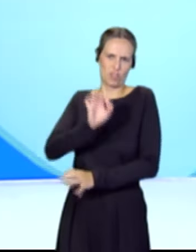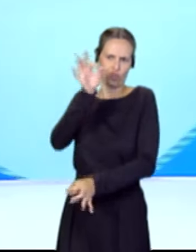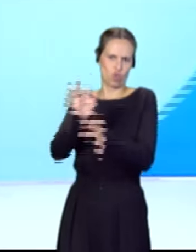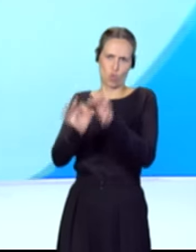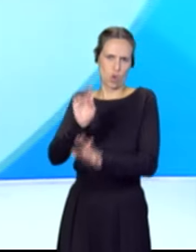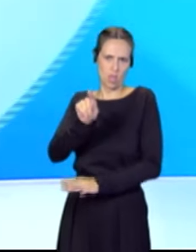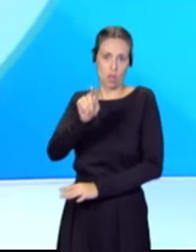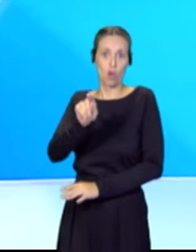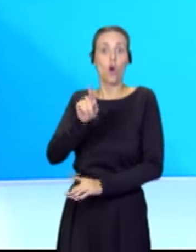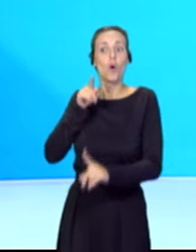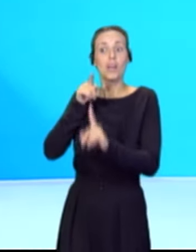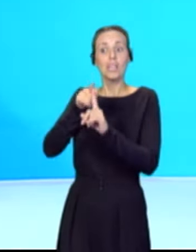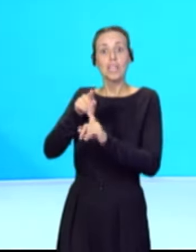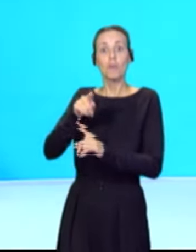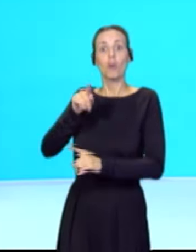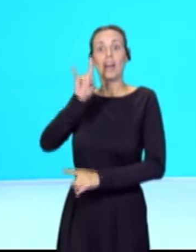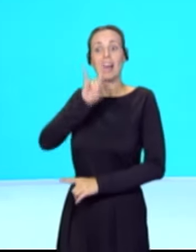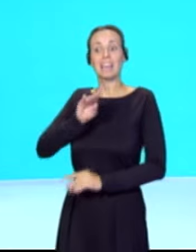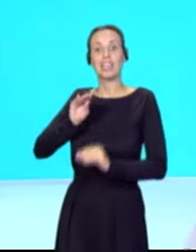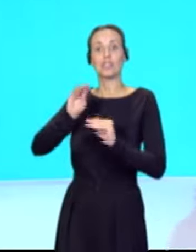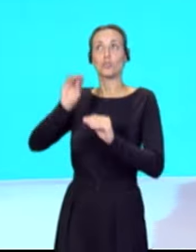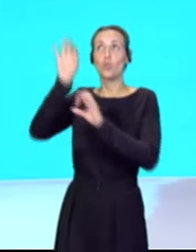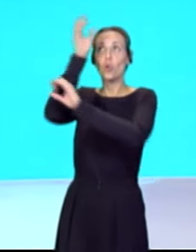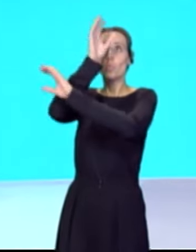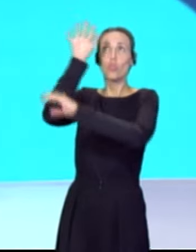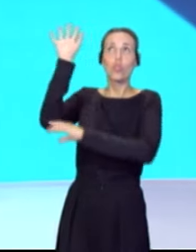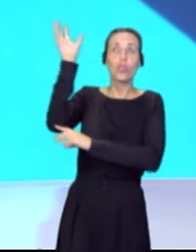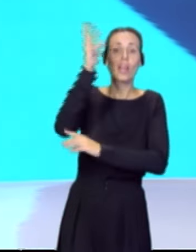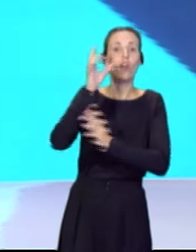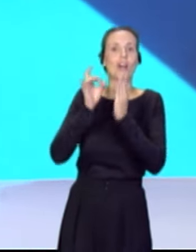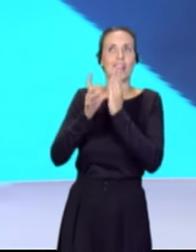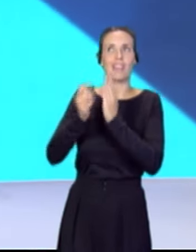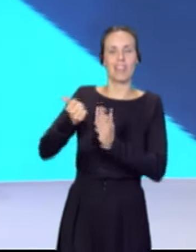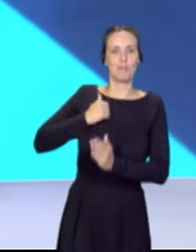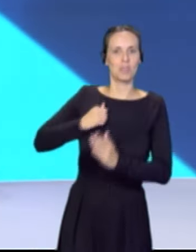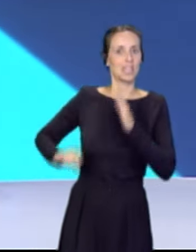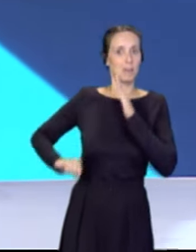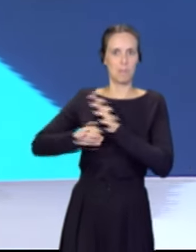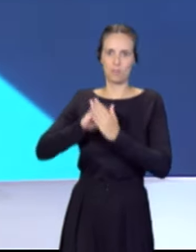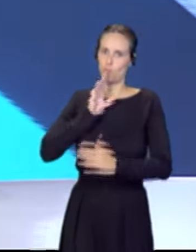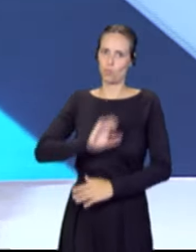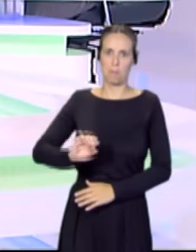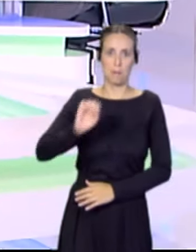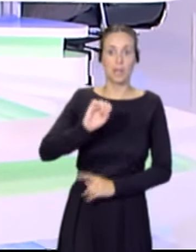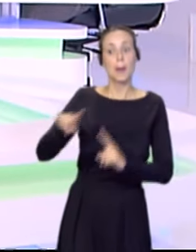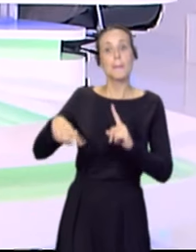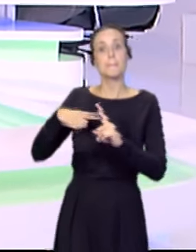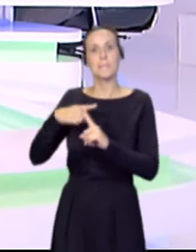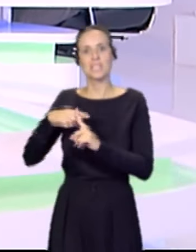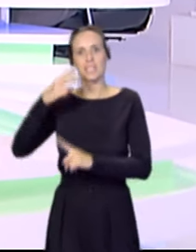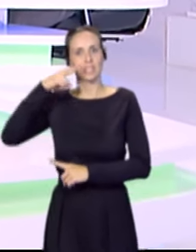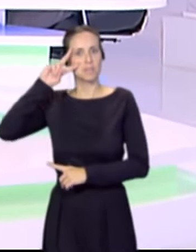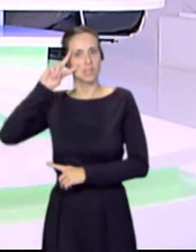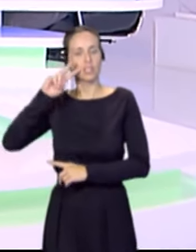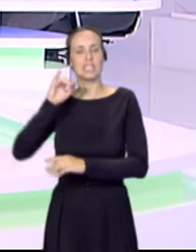mayores capacidades que tiene Canarias, que es la calidad astronómica del cielo y la experiencia inmensa que tiene el IAC, que